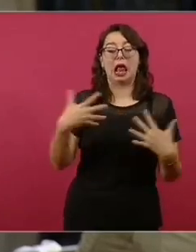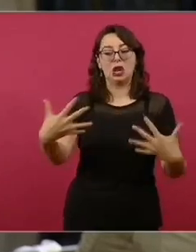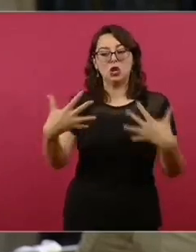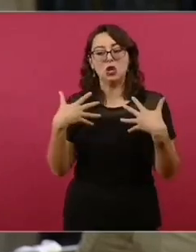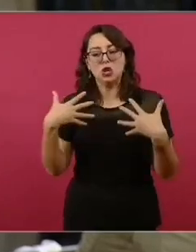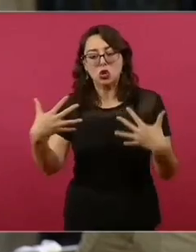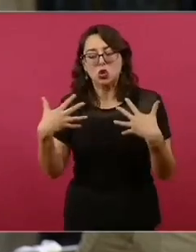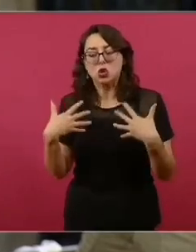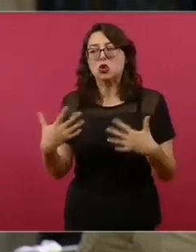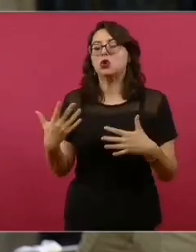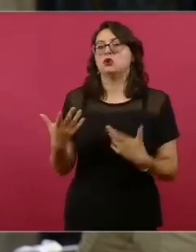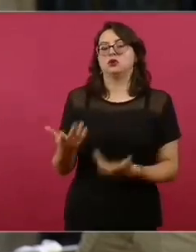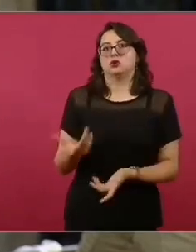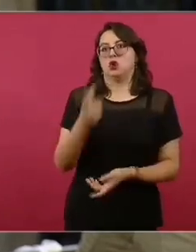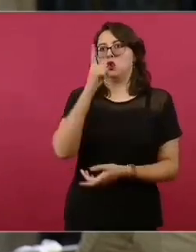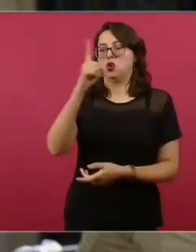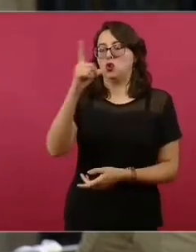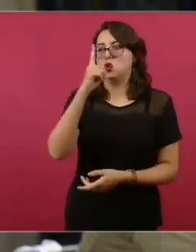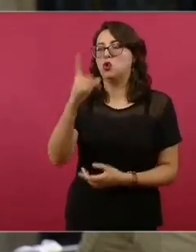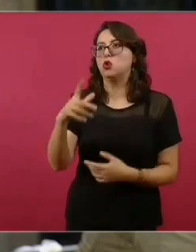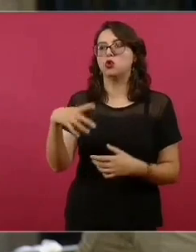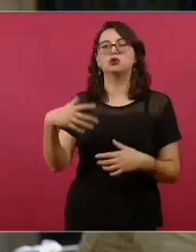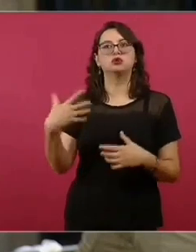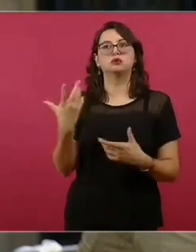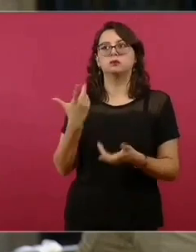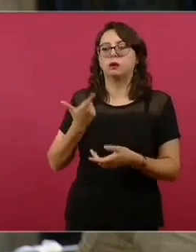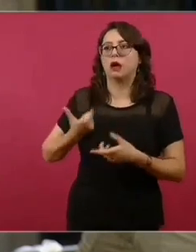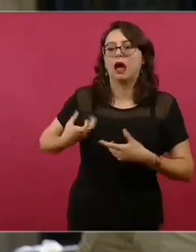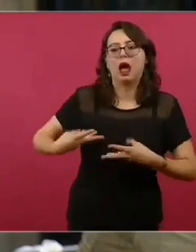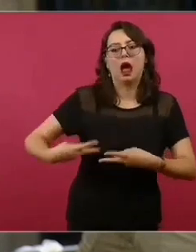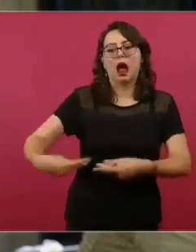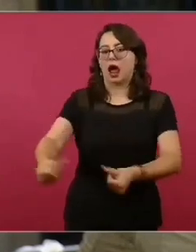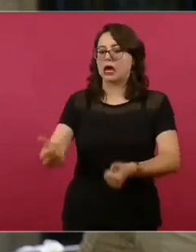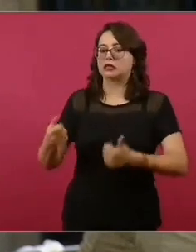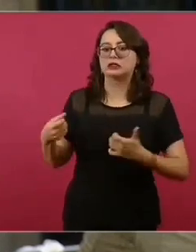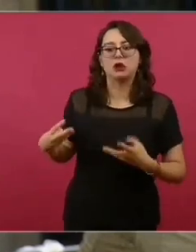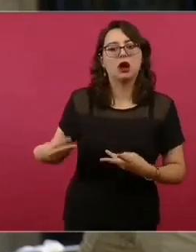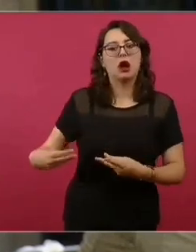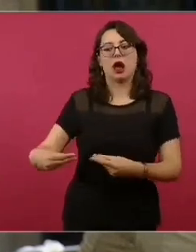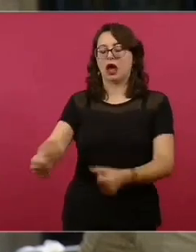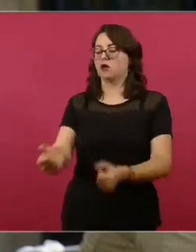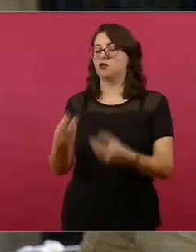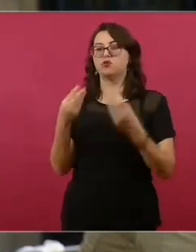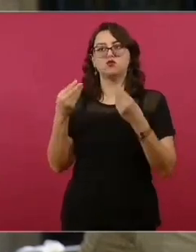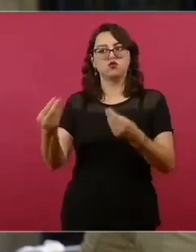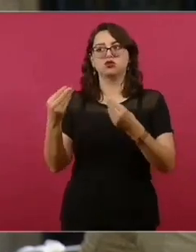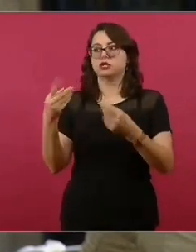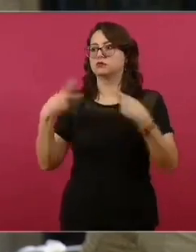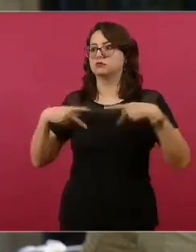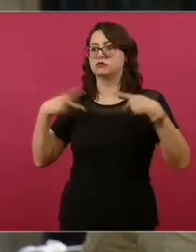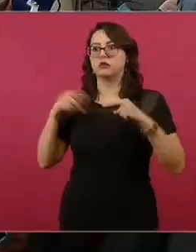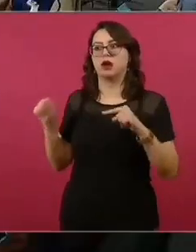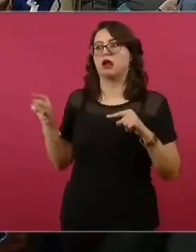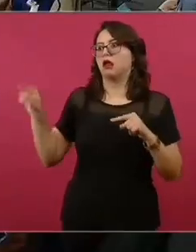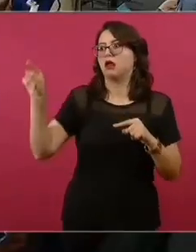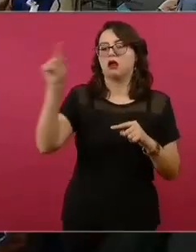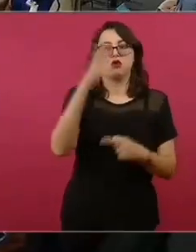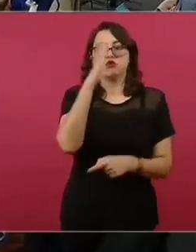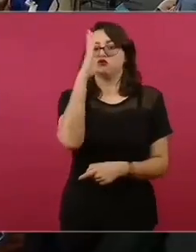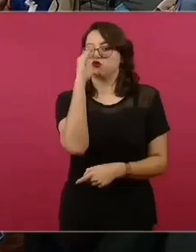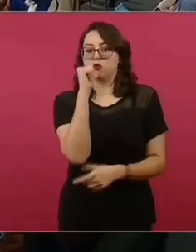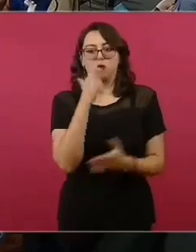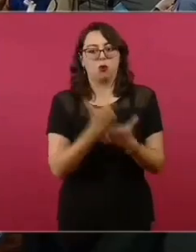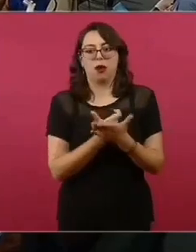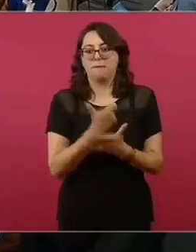Sonora, quedan muchas familias que no pueden pagar los recibos, bueno, sí se conoce de muchas familias que